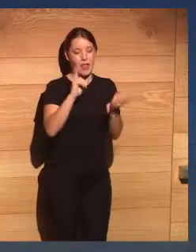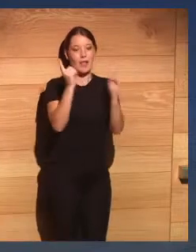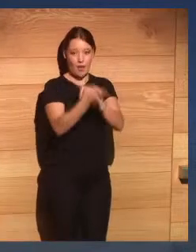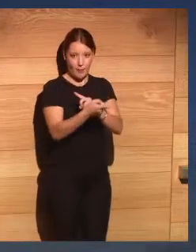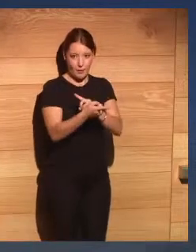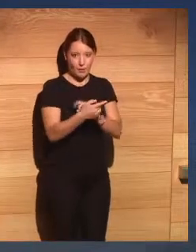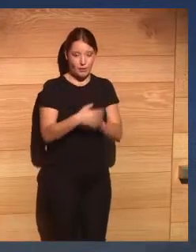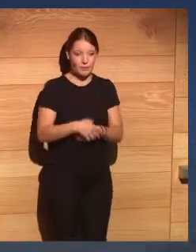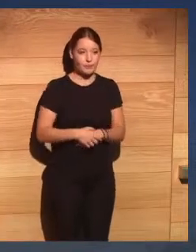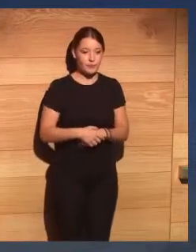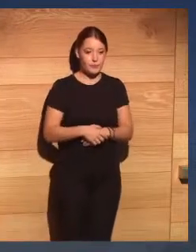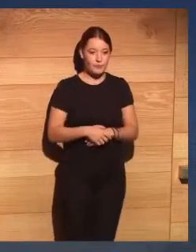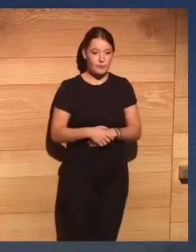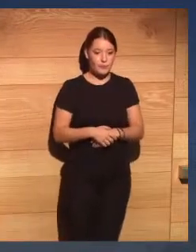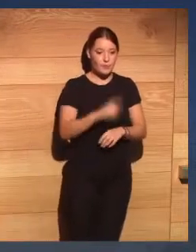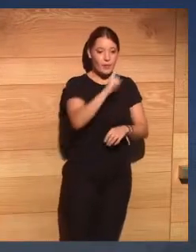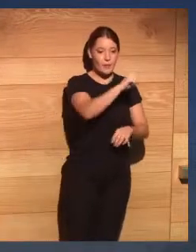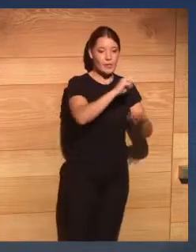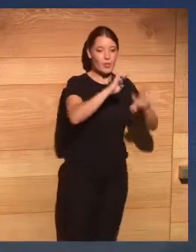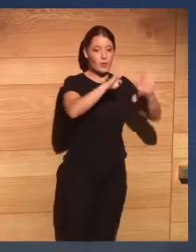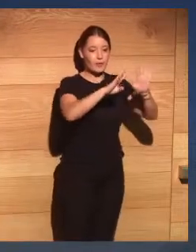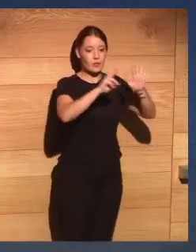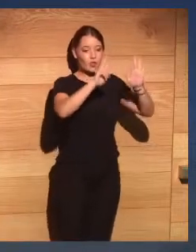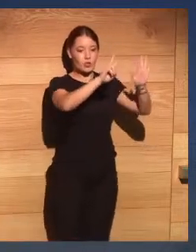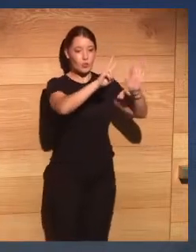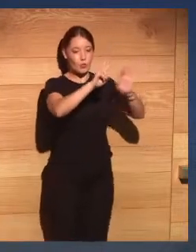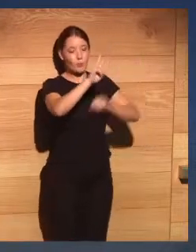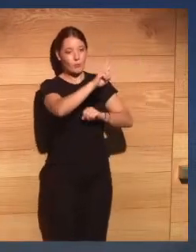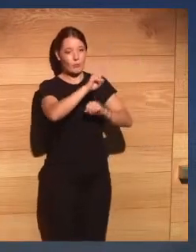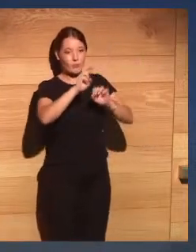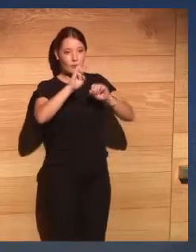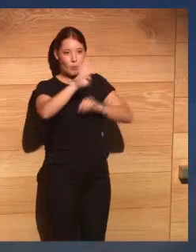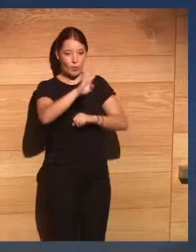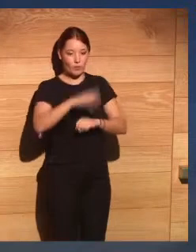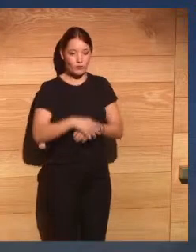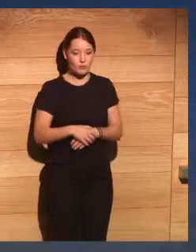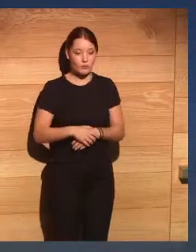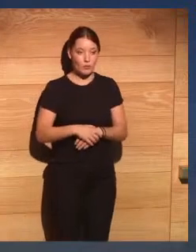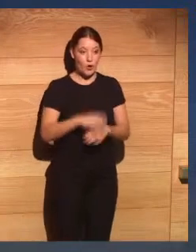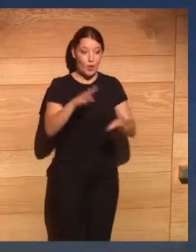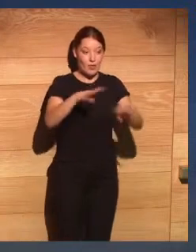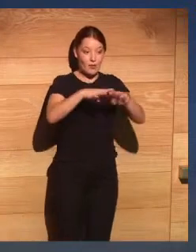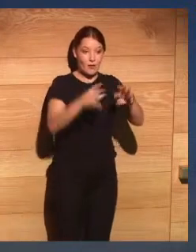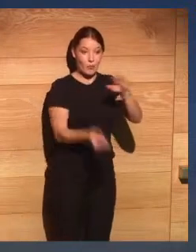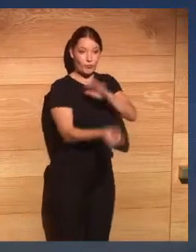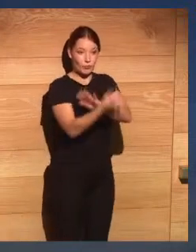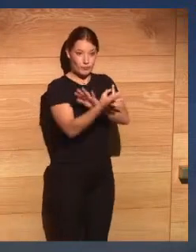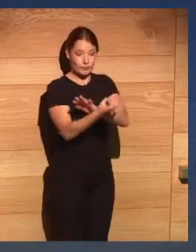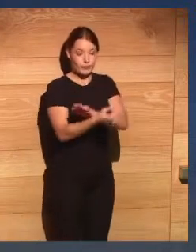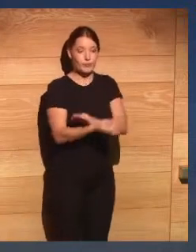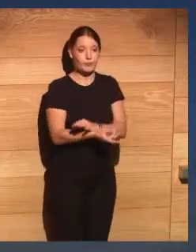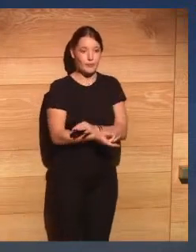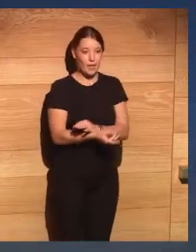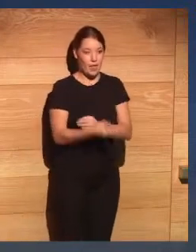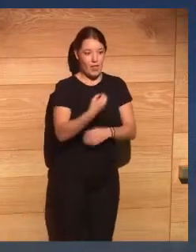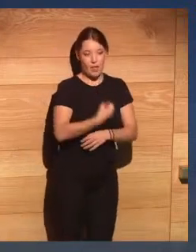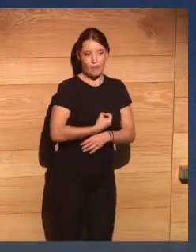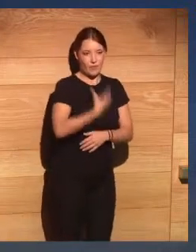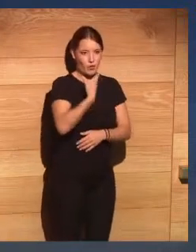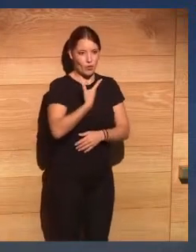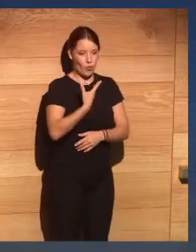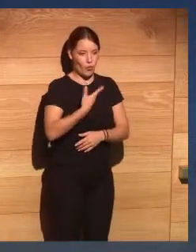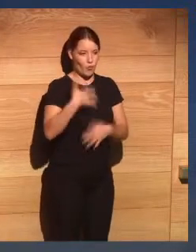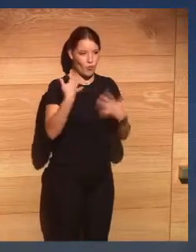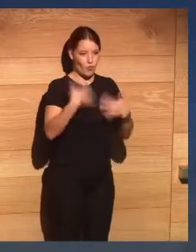red y crea una unidad organizativa específica para ello la mayor concentración de talento que se